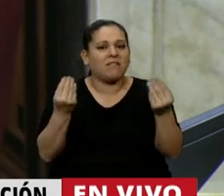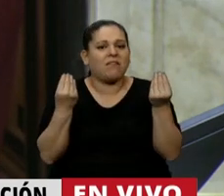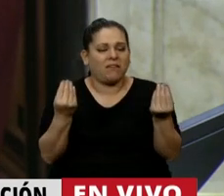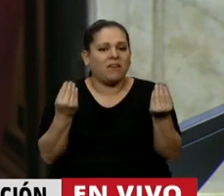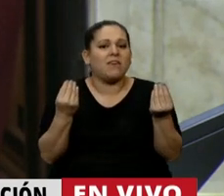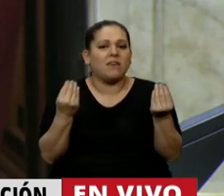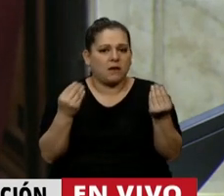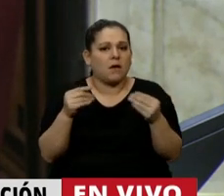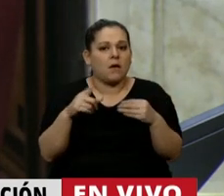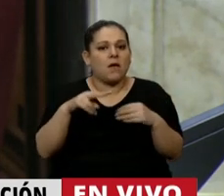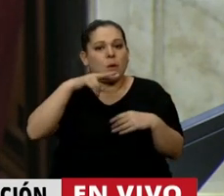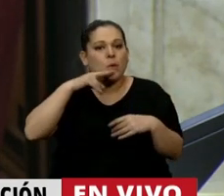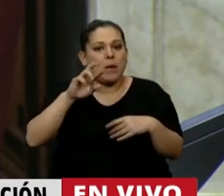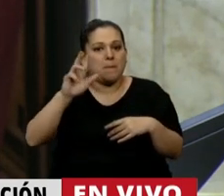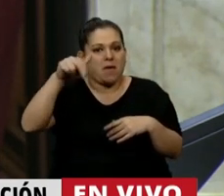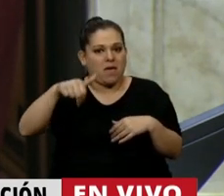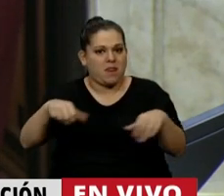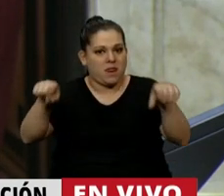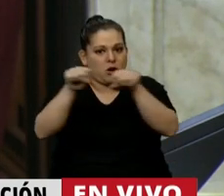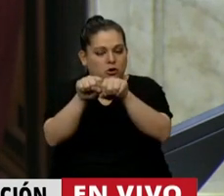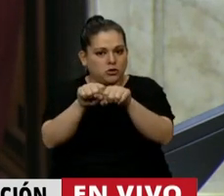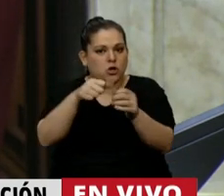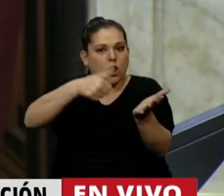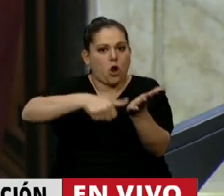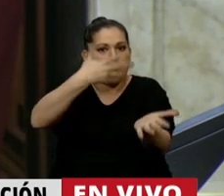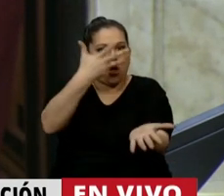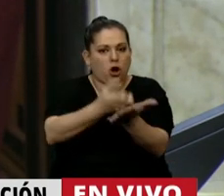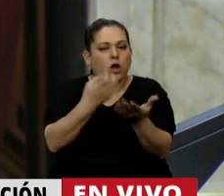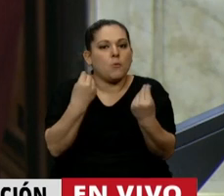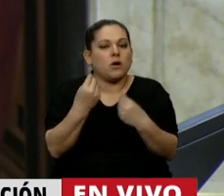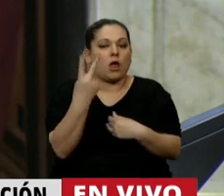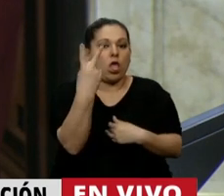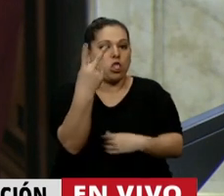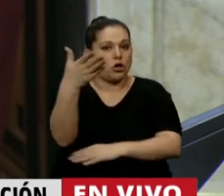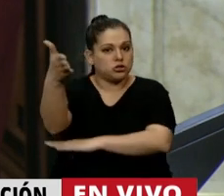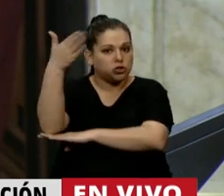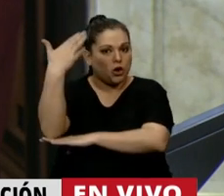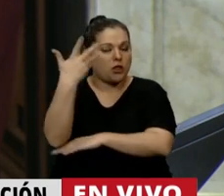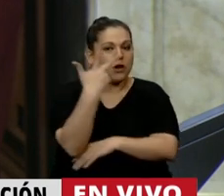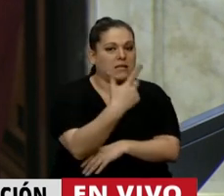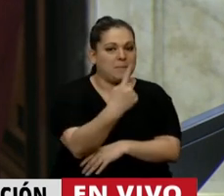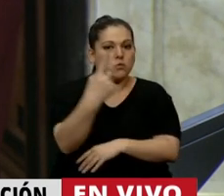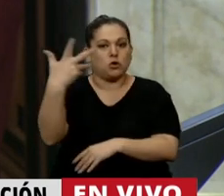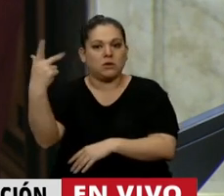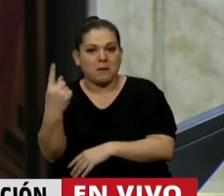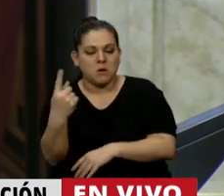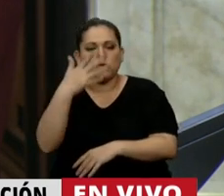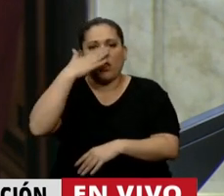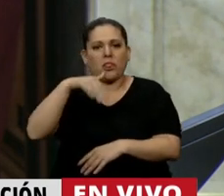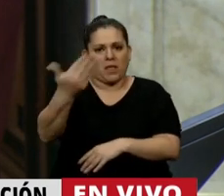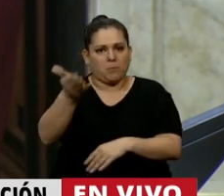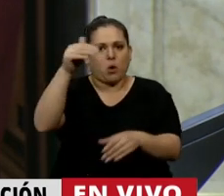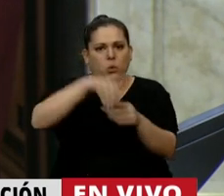revisen el BPN y su logueo porque quedan dos oradores de tres minutos y después vamos a